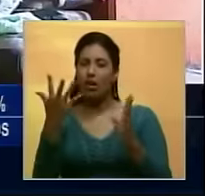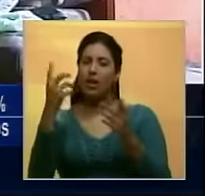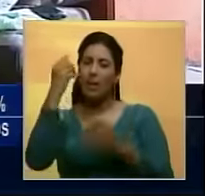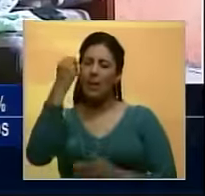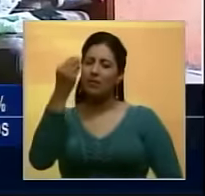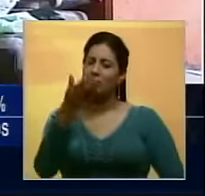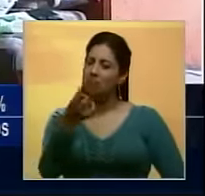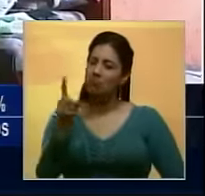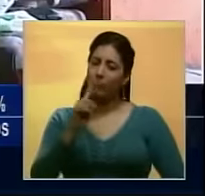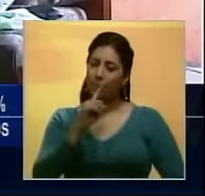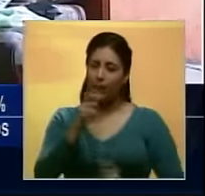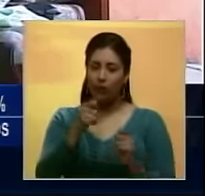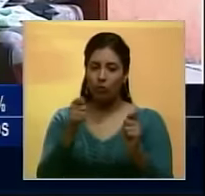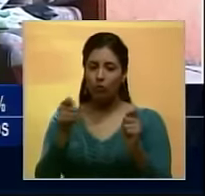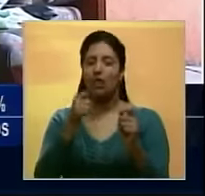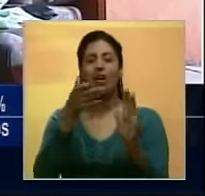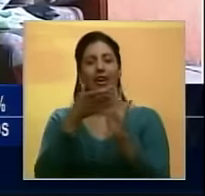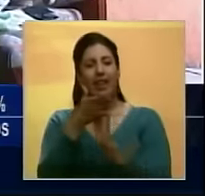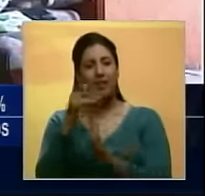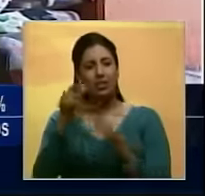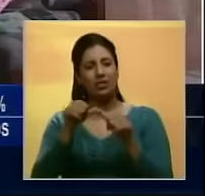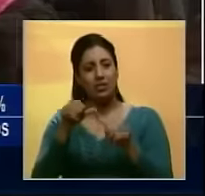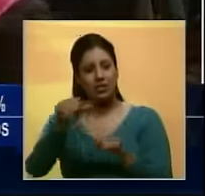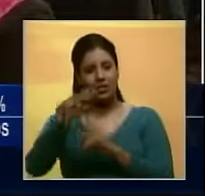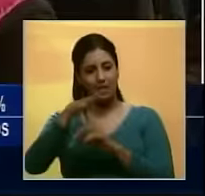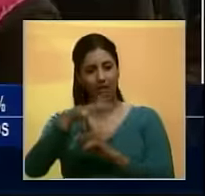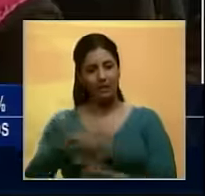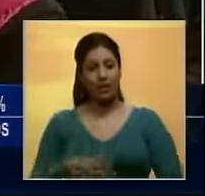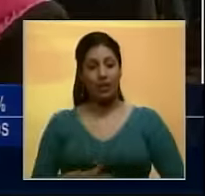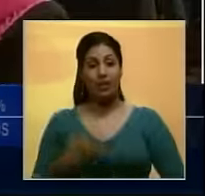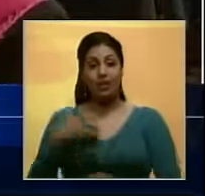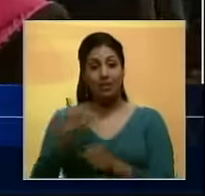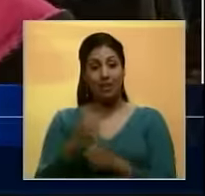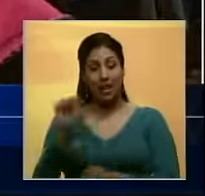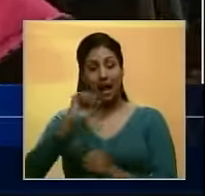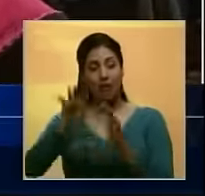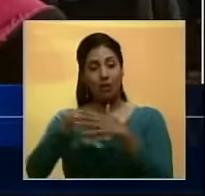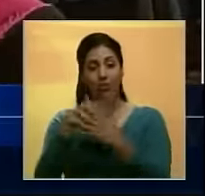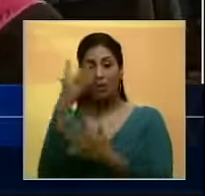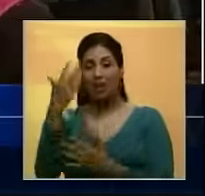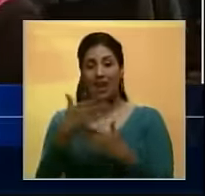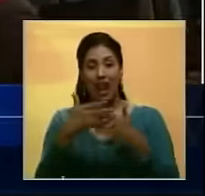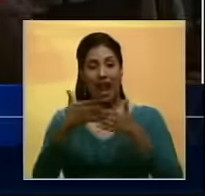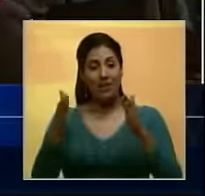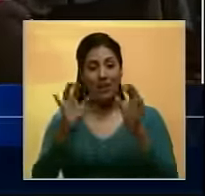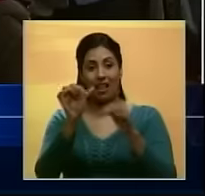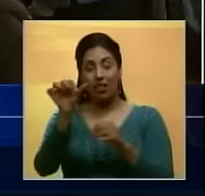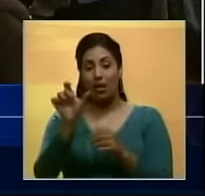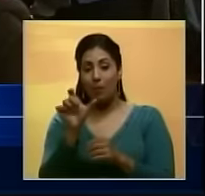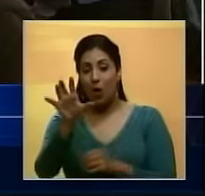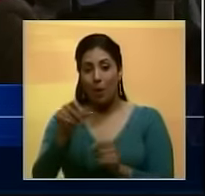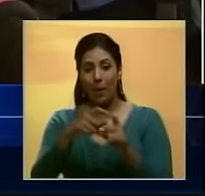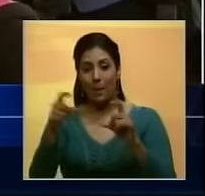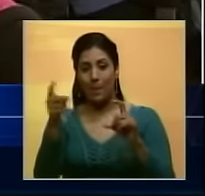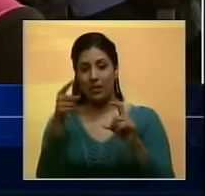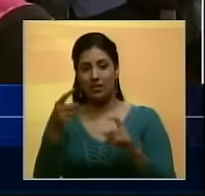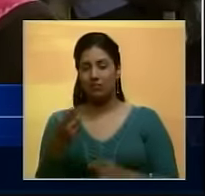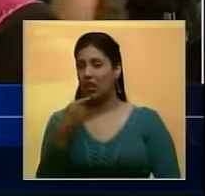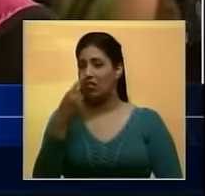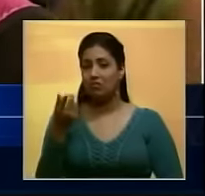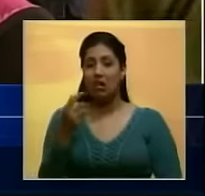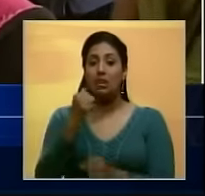piensan y cómo ha sido su permanencia en el terminal. Estoy esperando carros de esta mañana y nos han abierto las taquillas. ¿Qué le dicen?